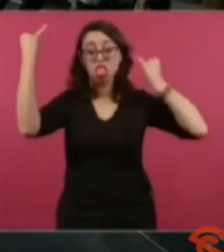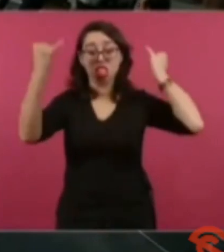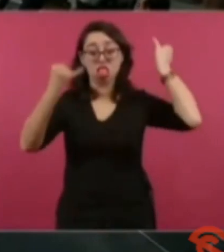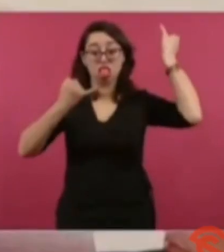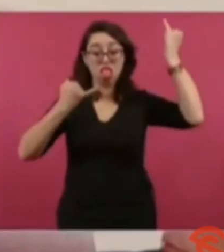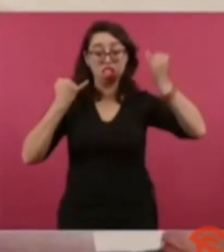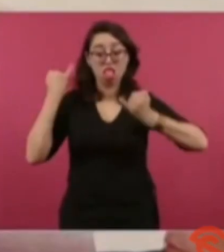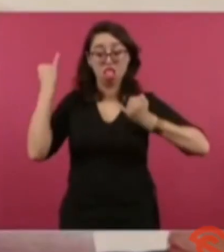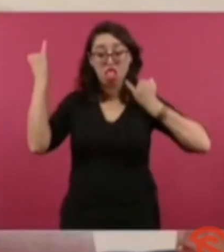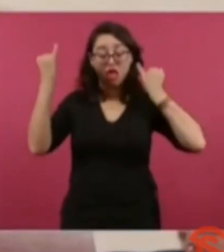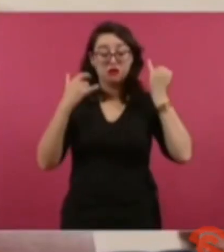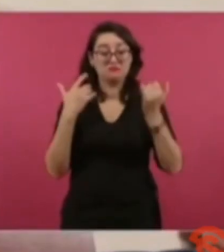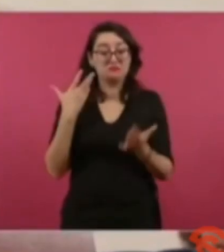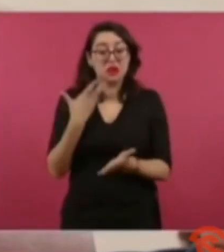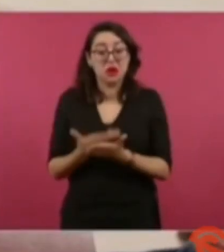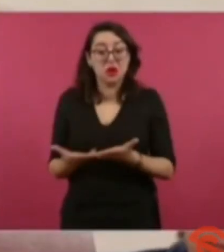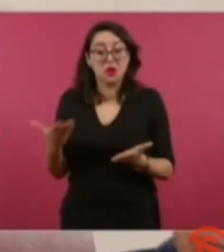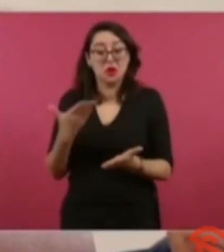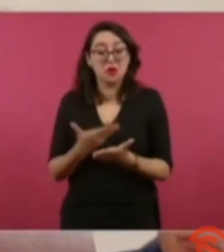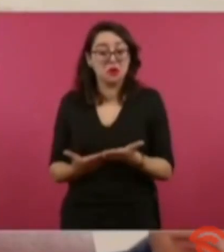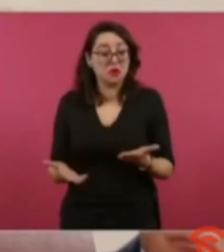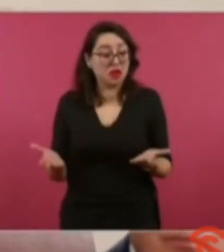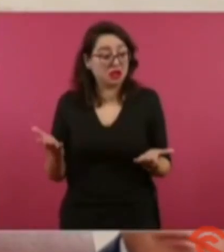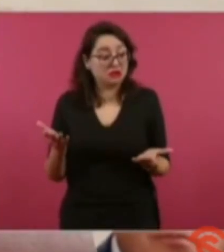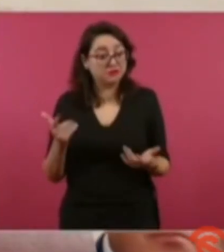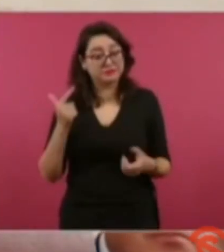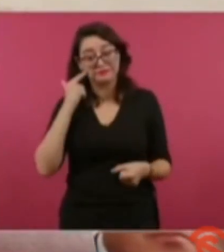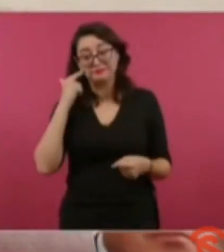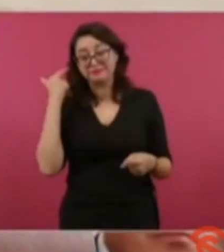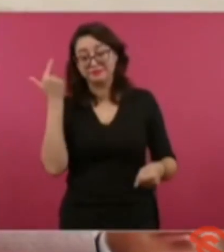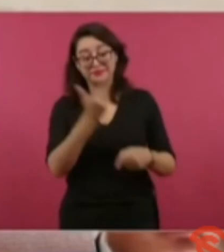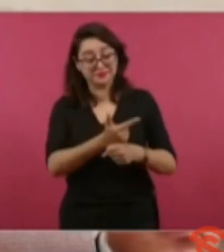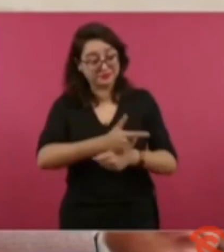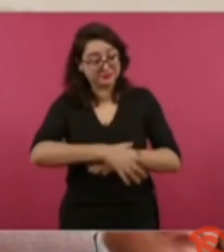ofrezca disculpas,